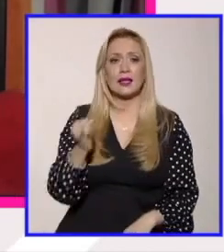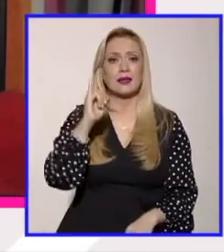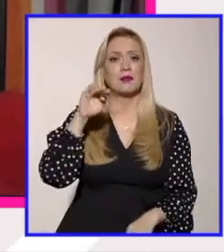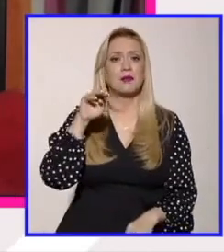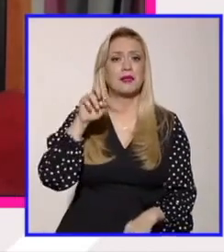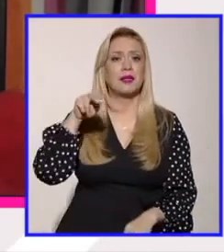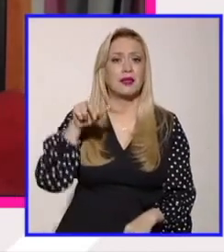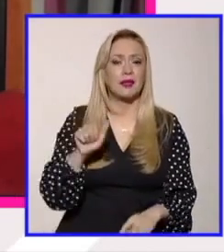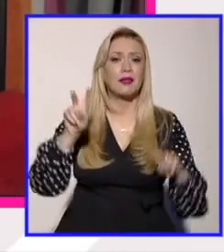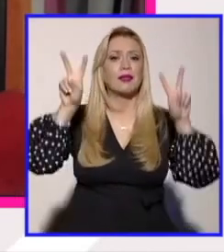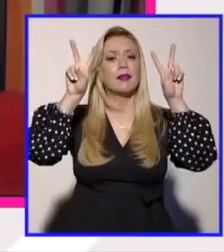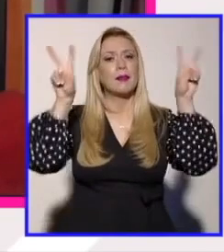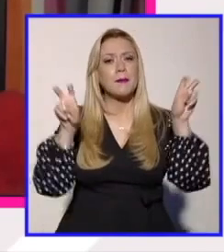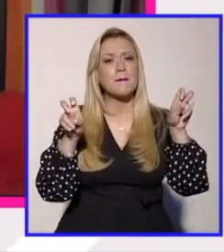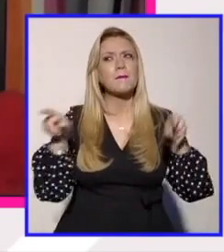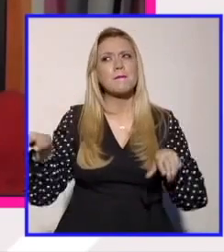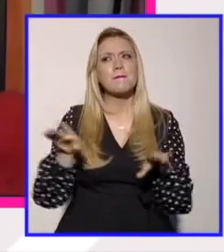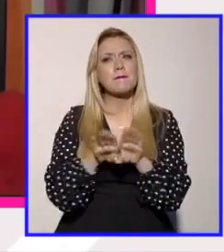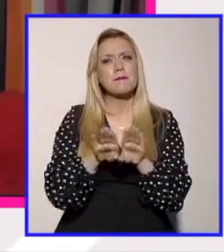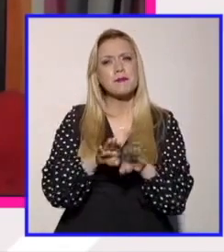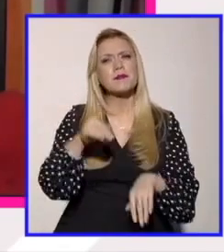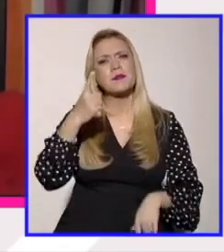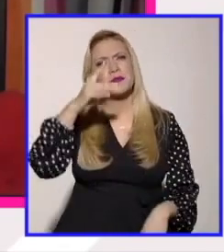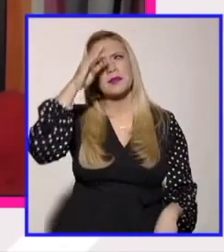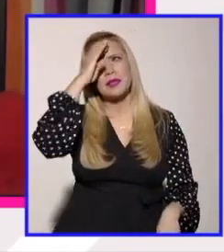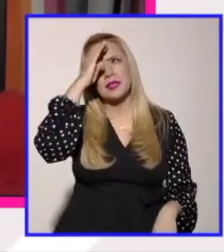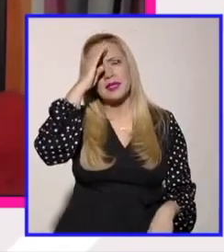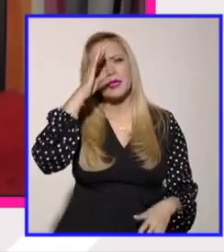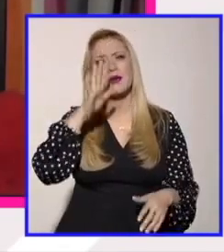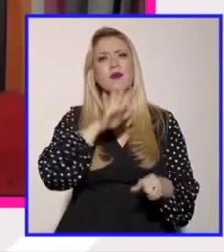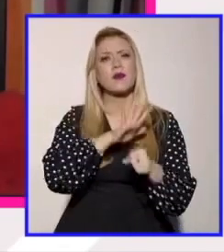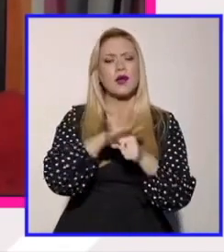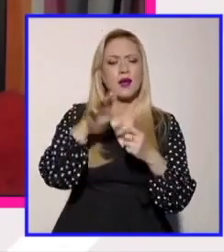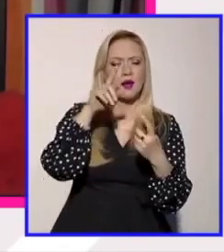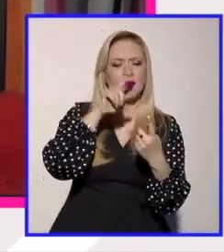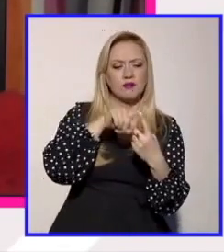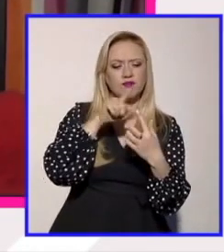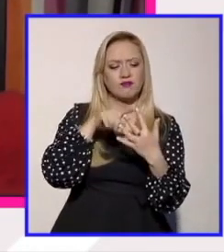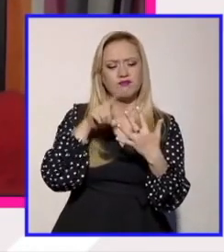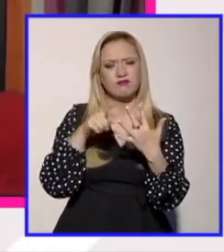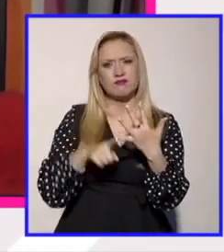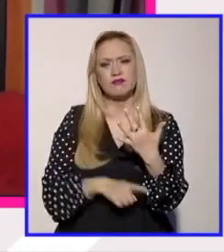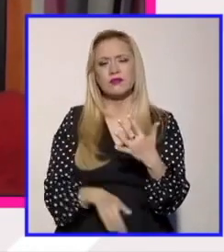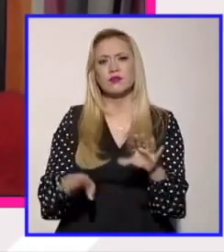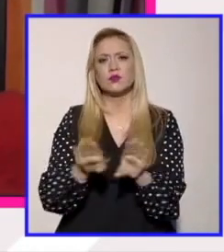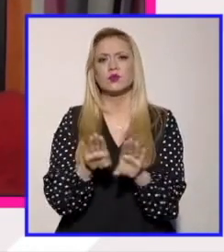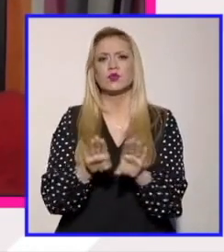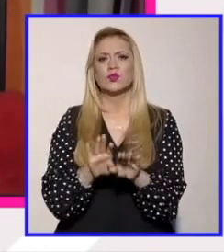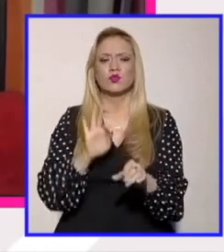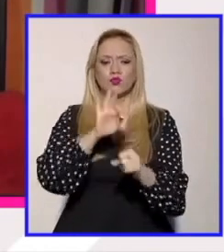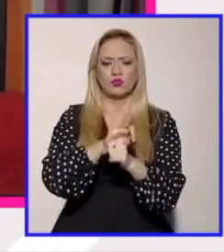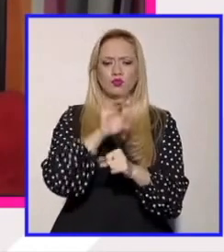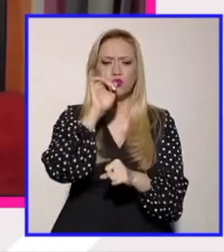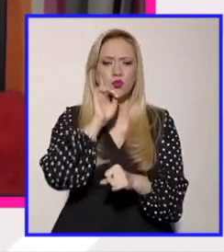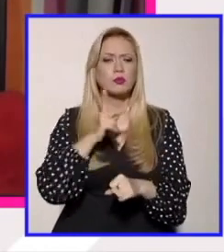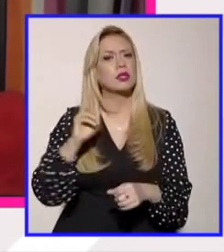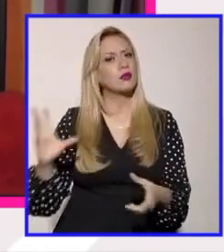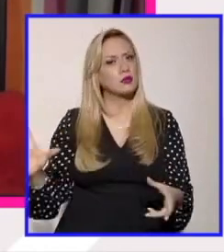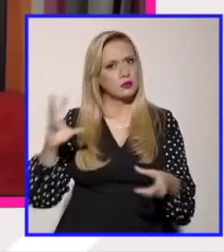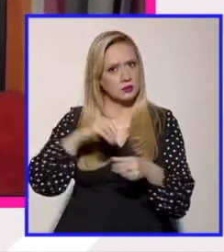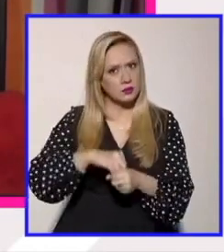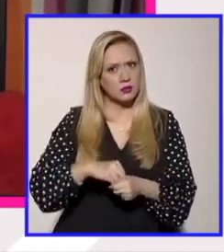tema de, bueno, qué aspectos tendríamos que considerar en esta reescritura de los feminismos desde una perspectiva incluyente.